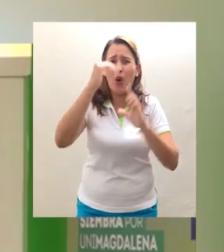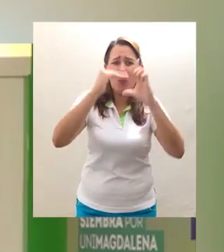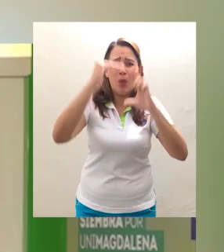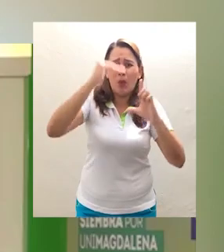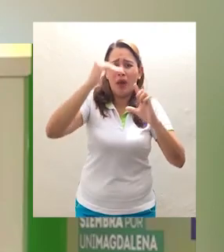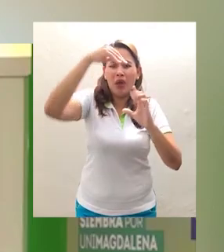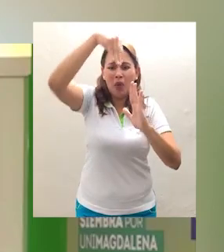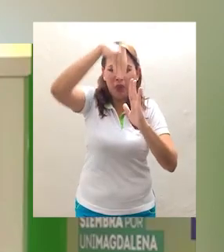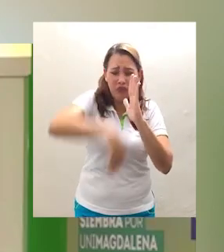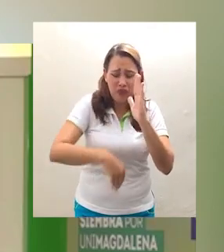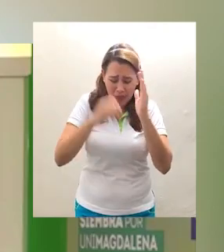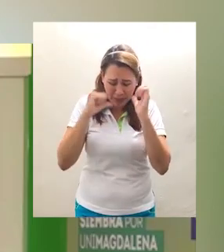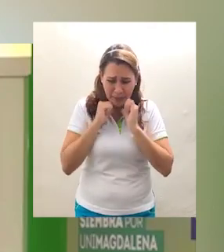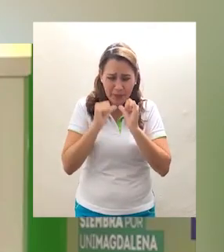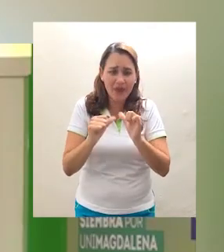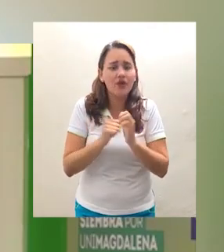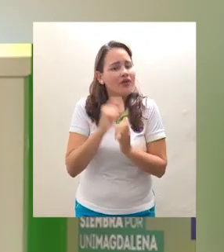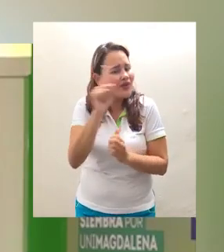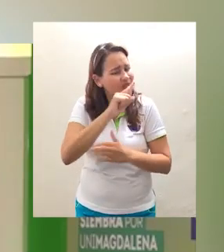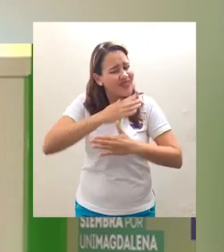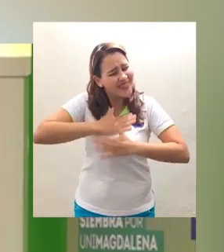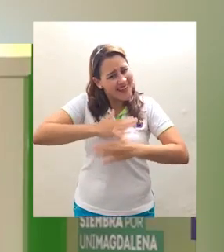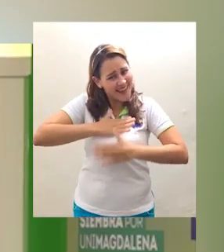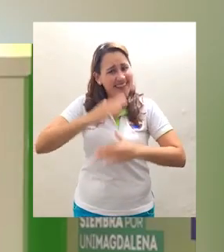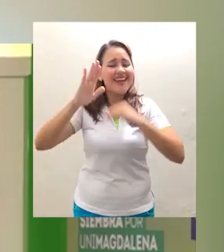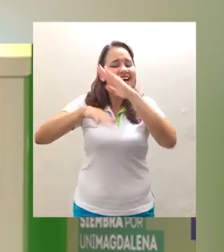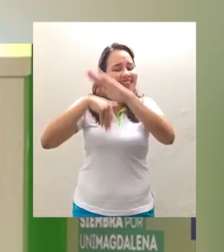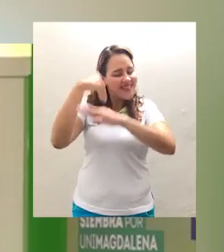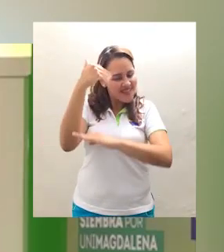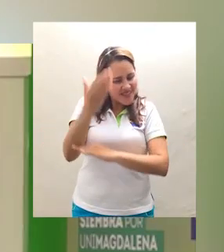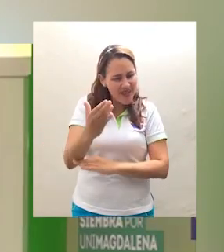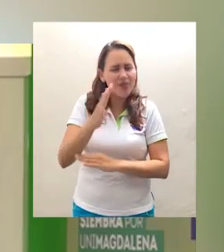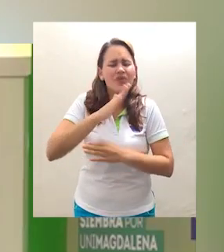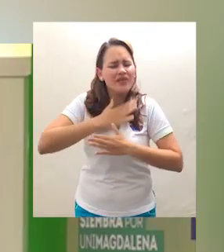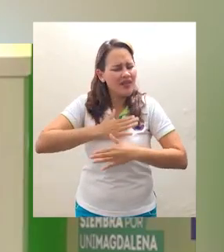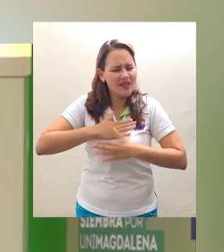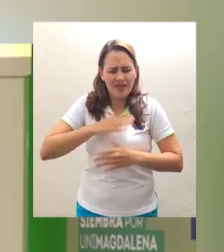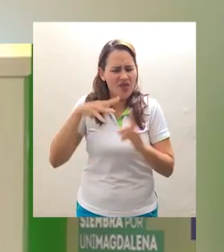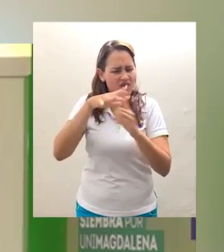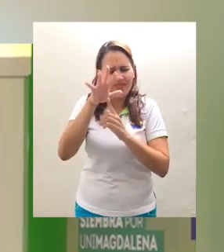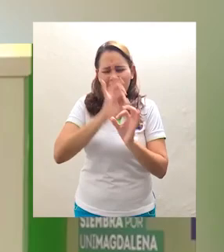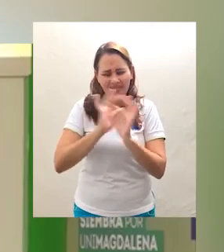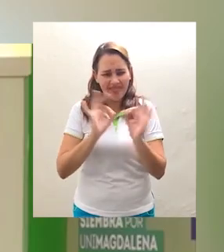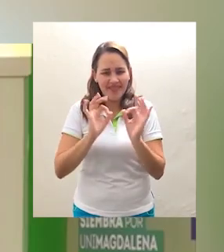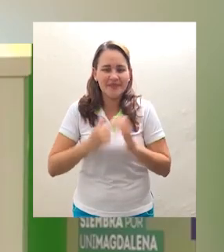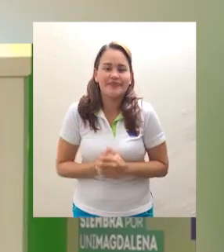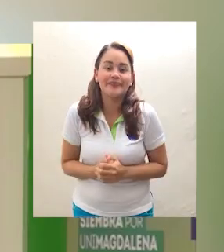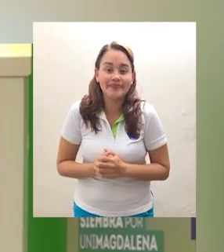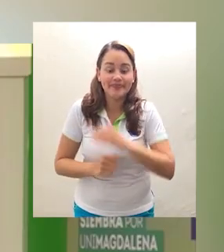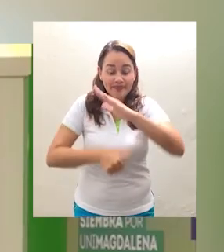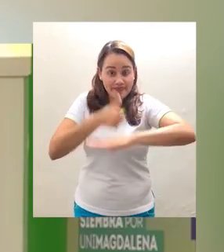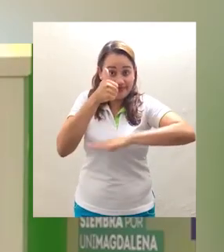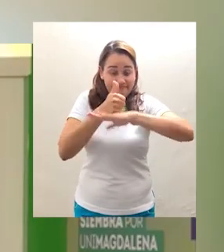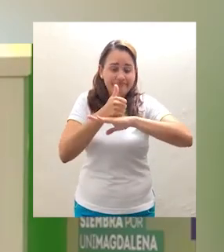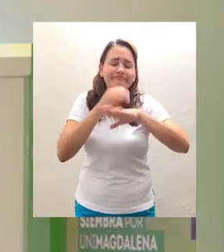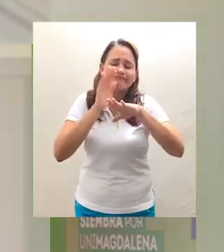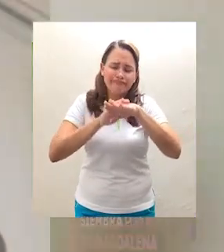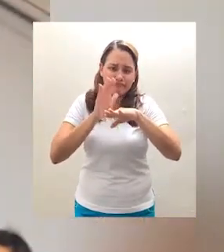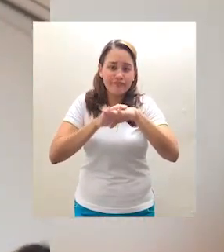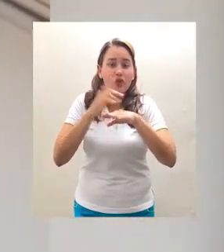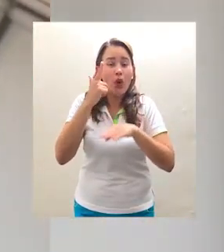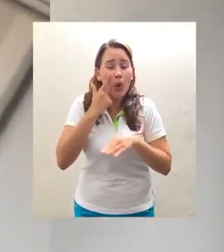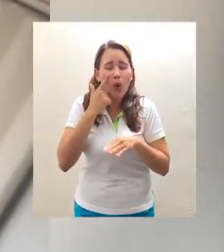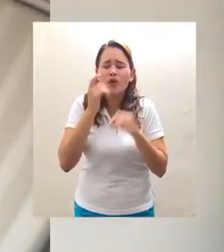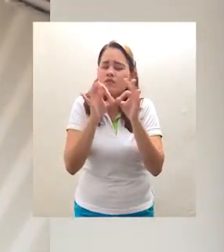semestre. Entonces, si por cualquier motivo usted siguió avanzando, luego volvimos y perdió el curso, no se preocupe que eso no lo va a afectar.